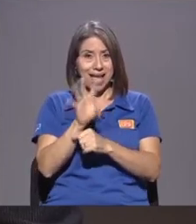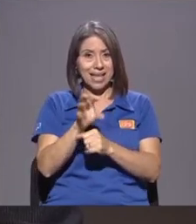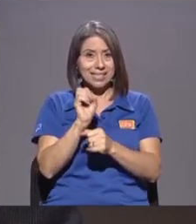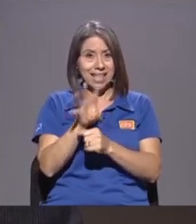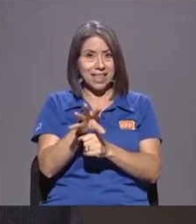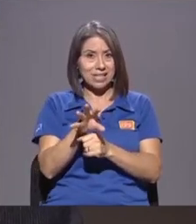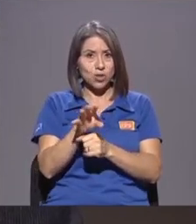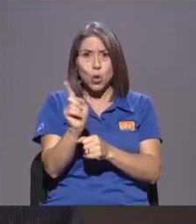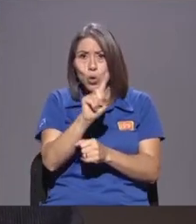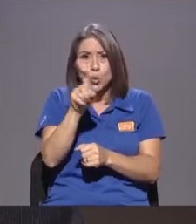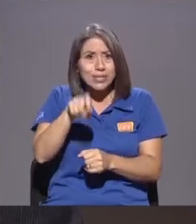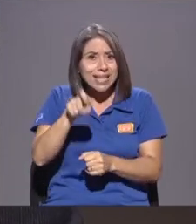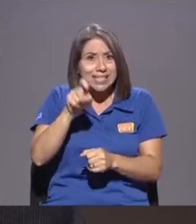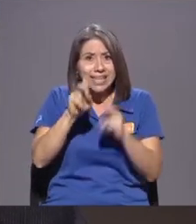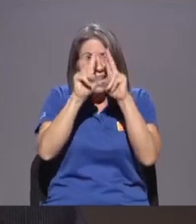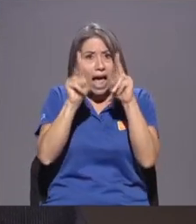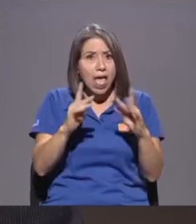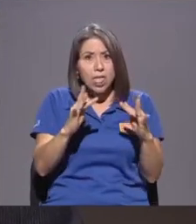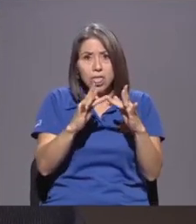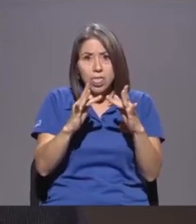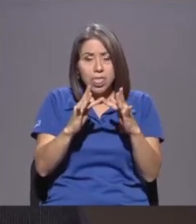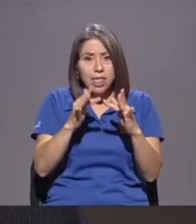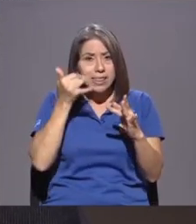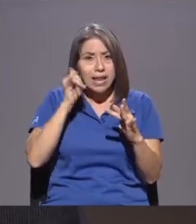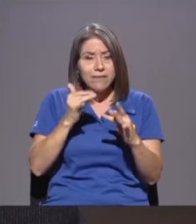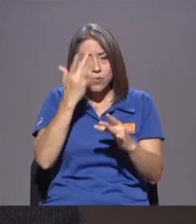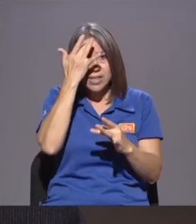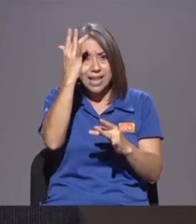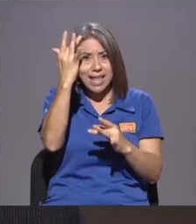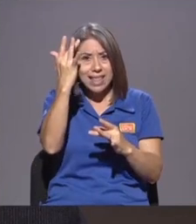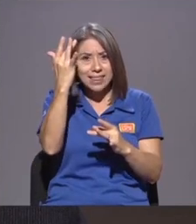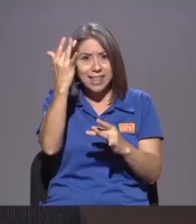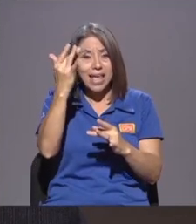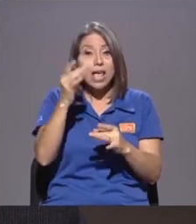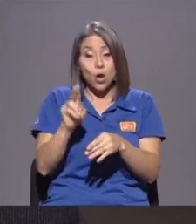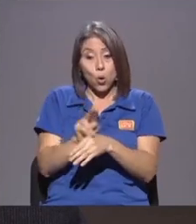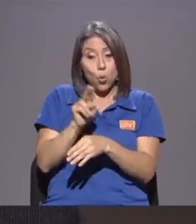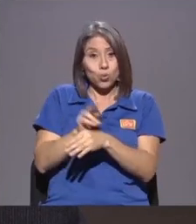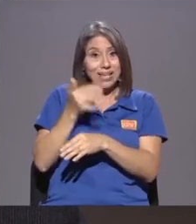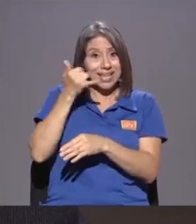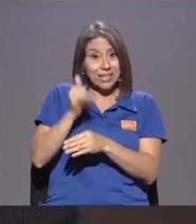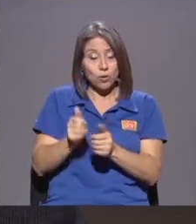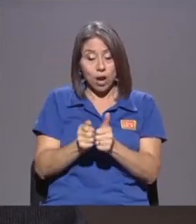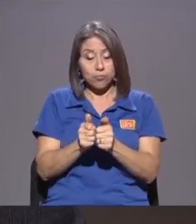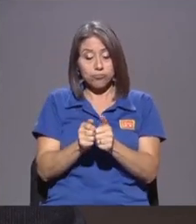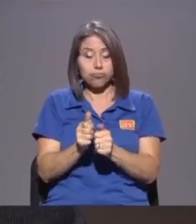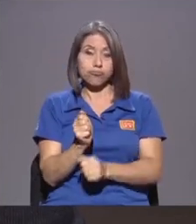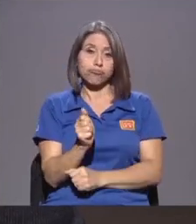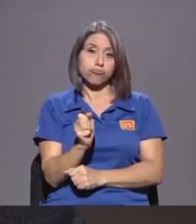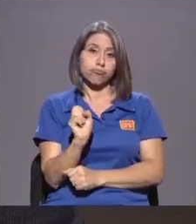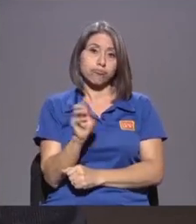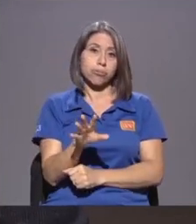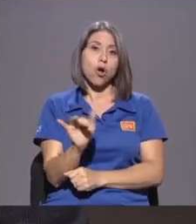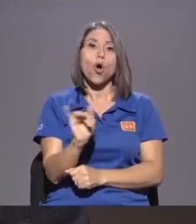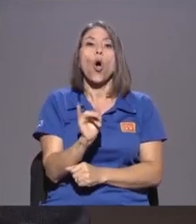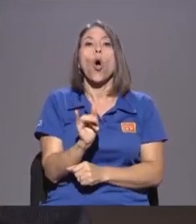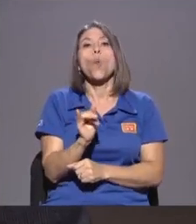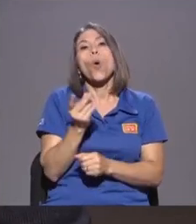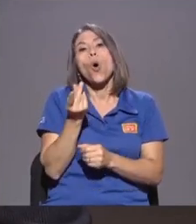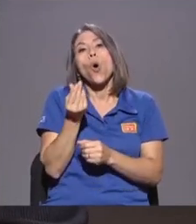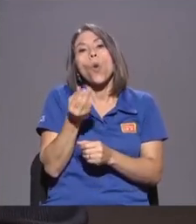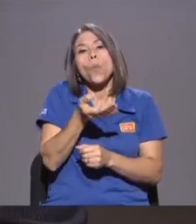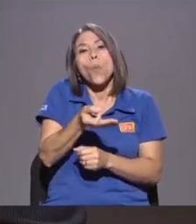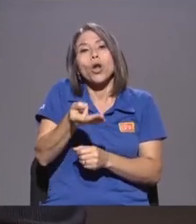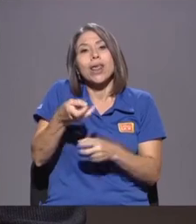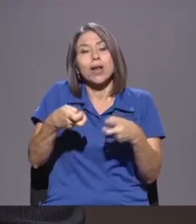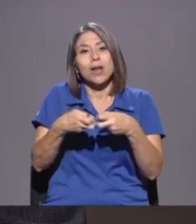Teléfonos Inteligentes Donde La gente Efectivamente Usa Su Celular Como Un Monedero Electrónico Y ha sido